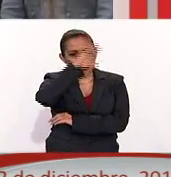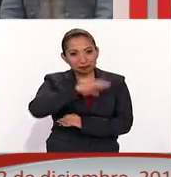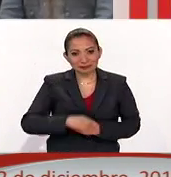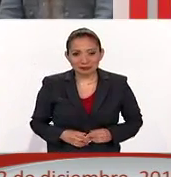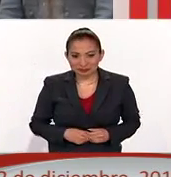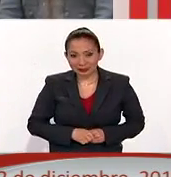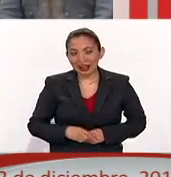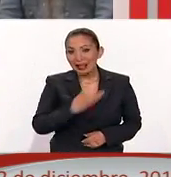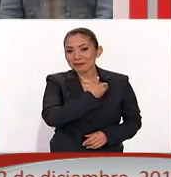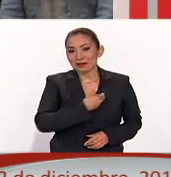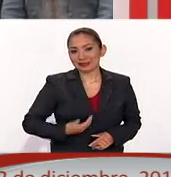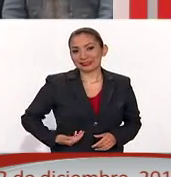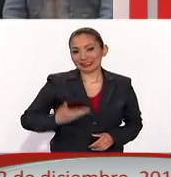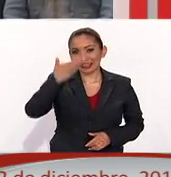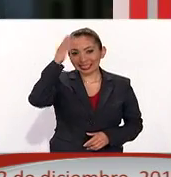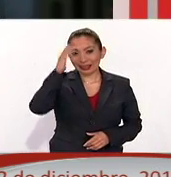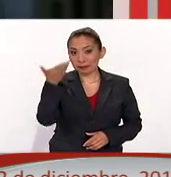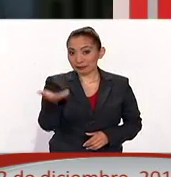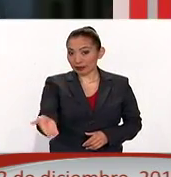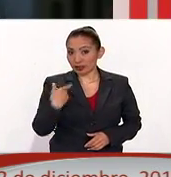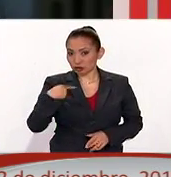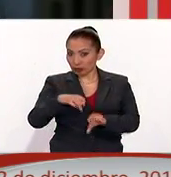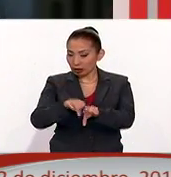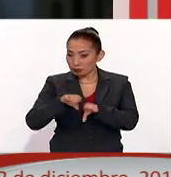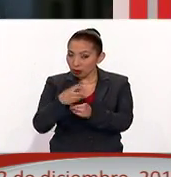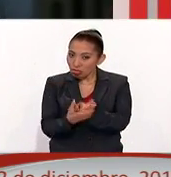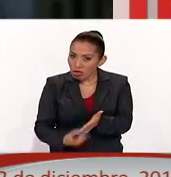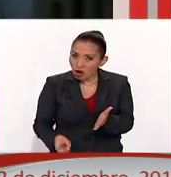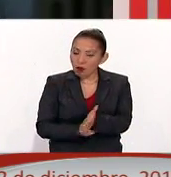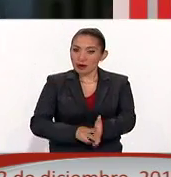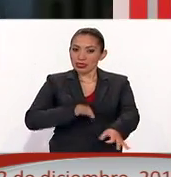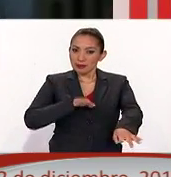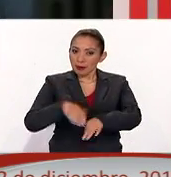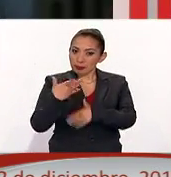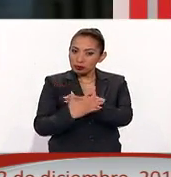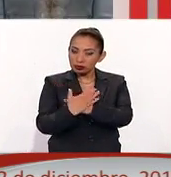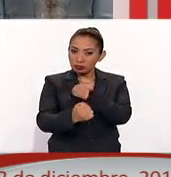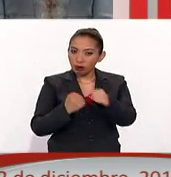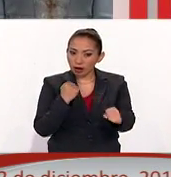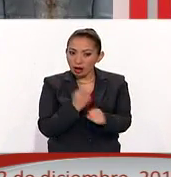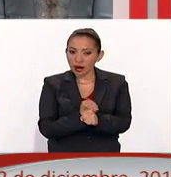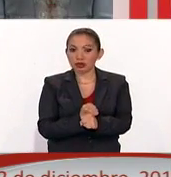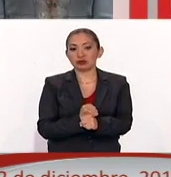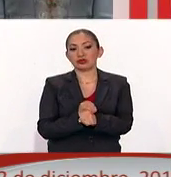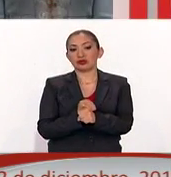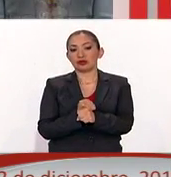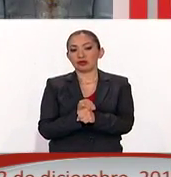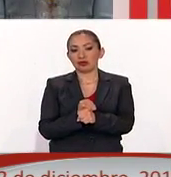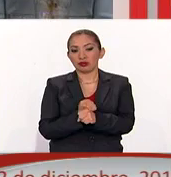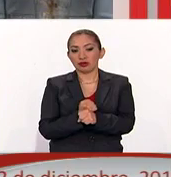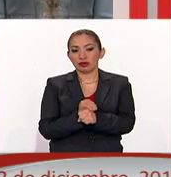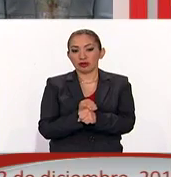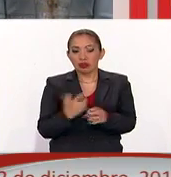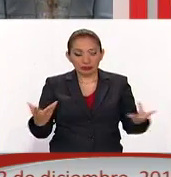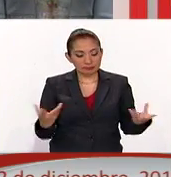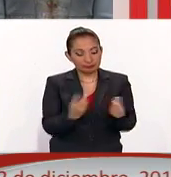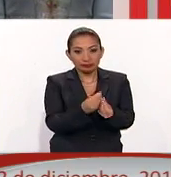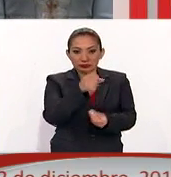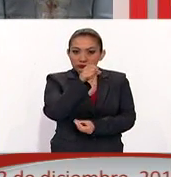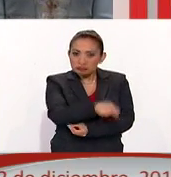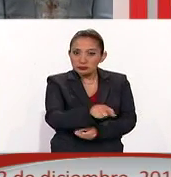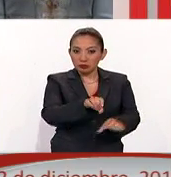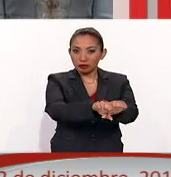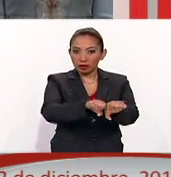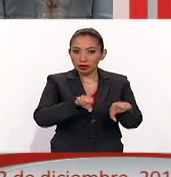El presidente Enrique Paya Nieto pide a su gabinete redoblar esfuerzos para el próximo año. Son más parte de un equipo de